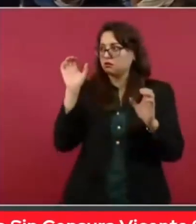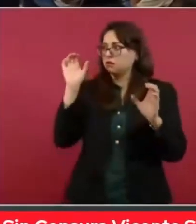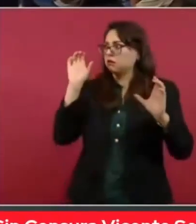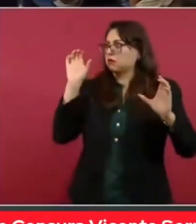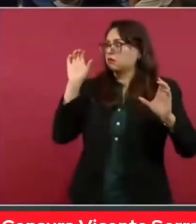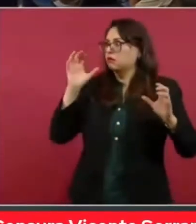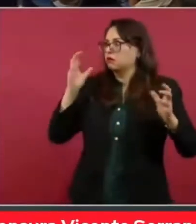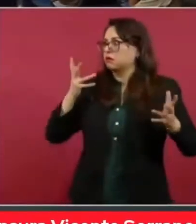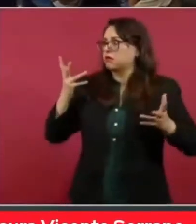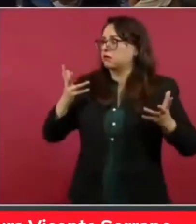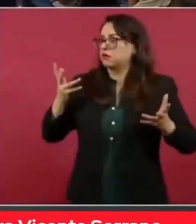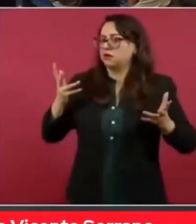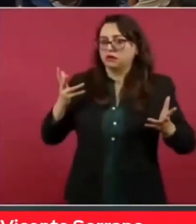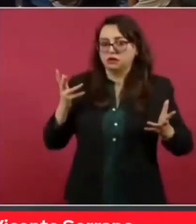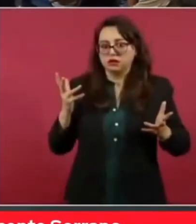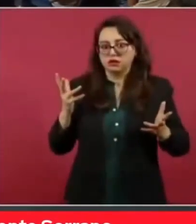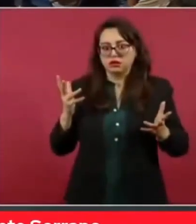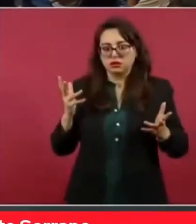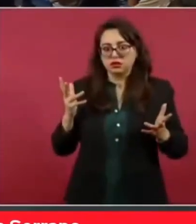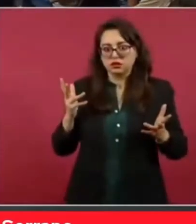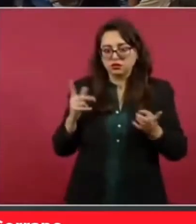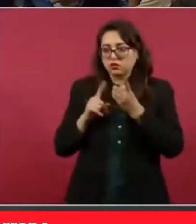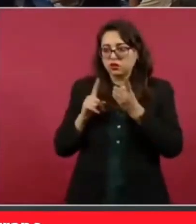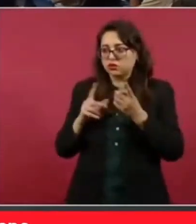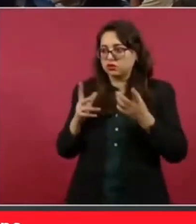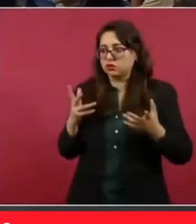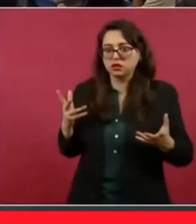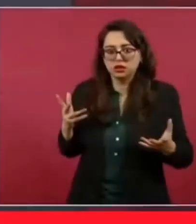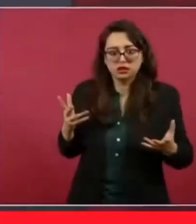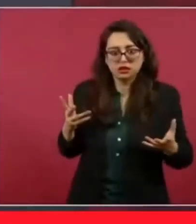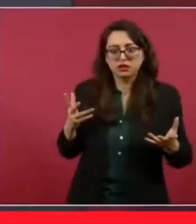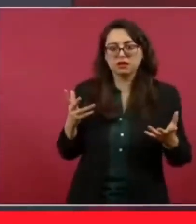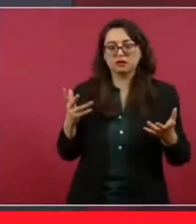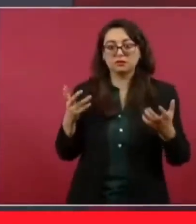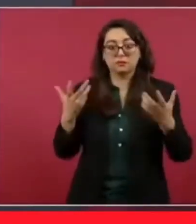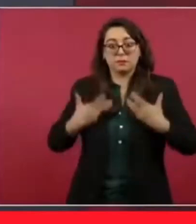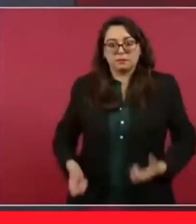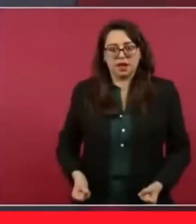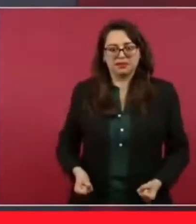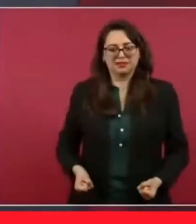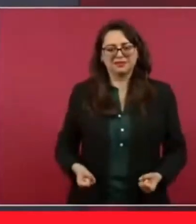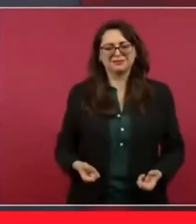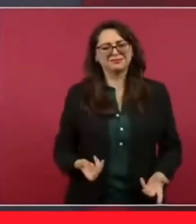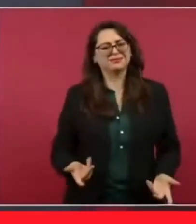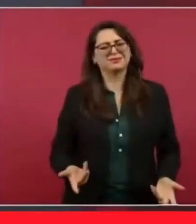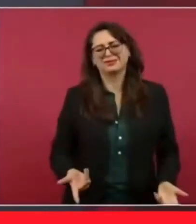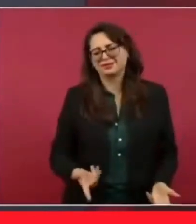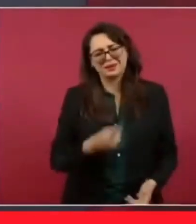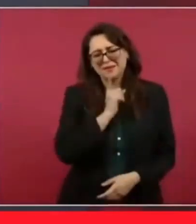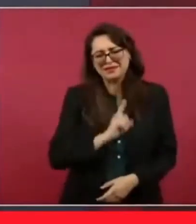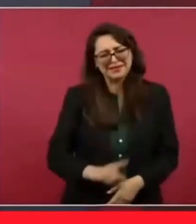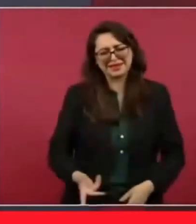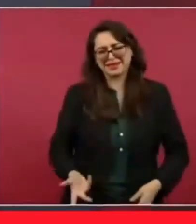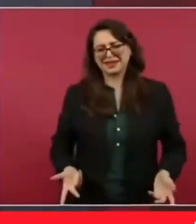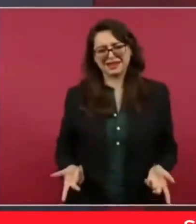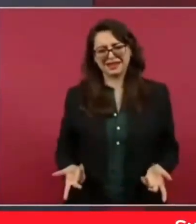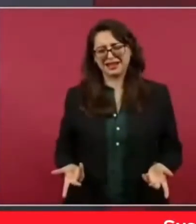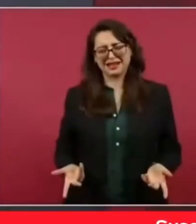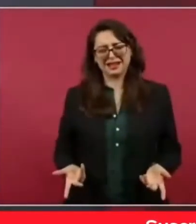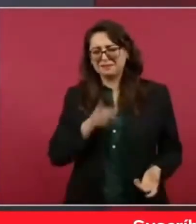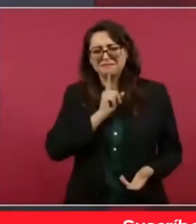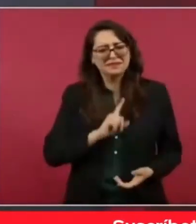Este, a ver, ¿dónde está la dama blanca? Imagínense, se atrevieron a decir